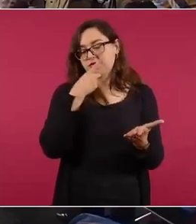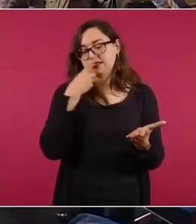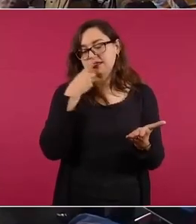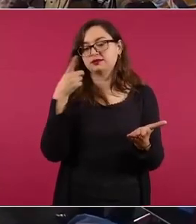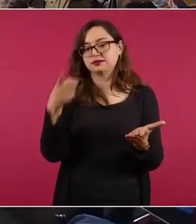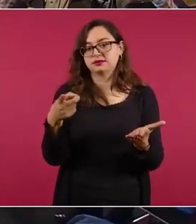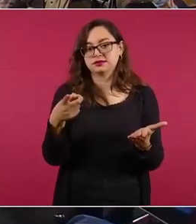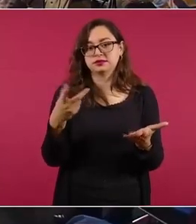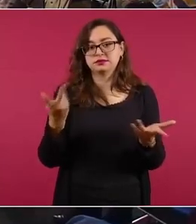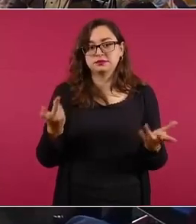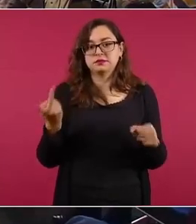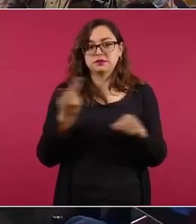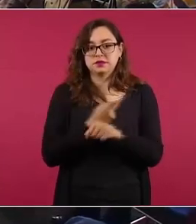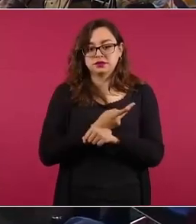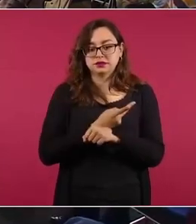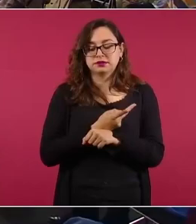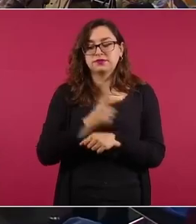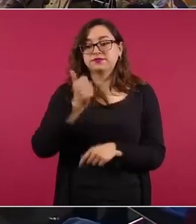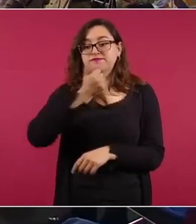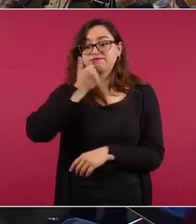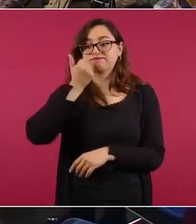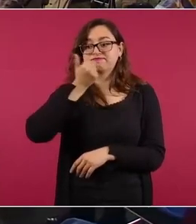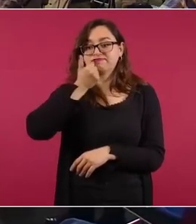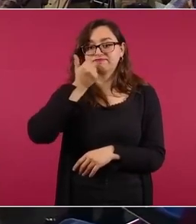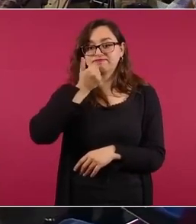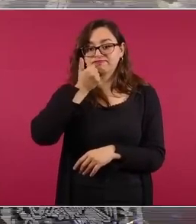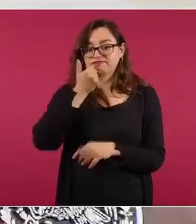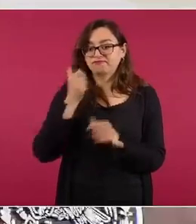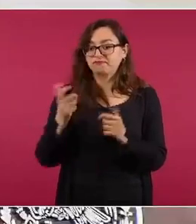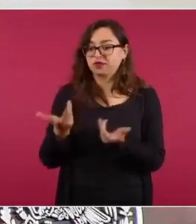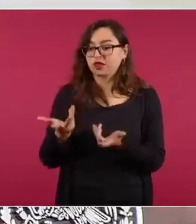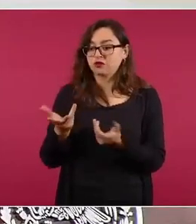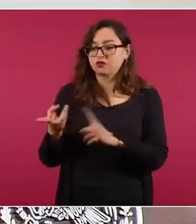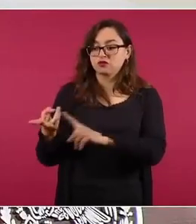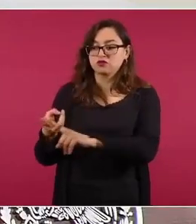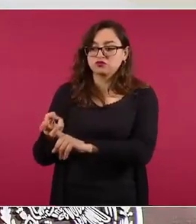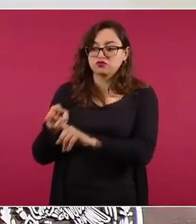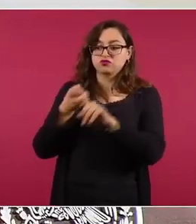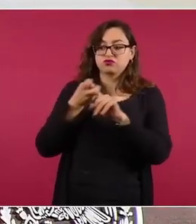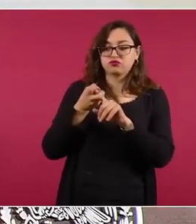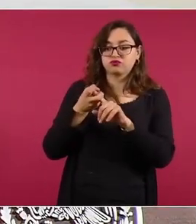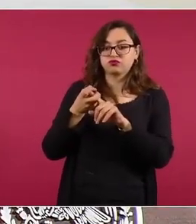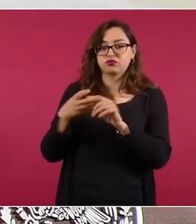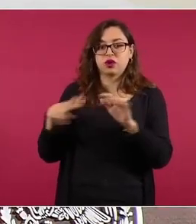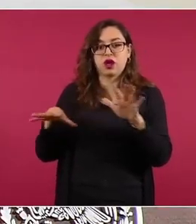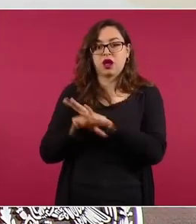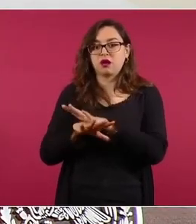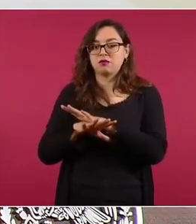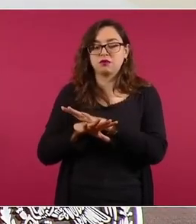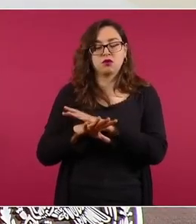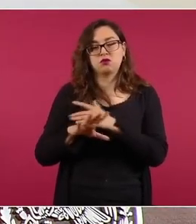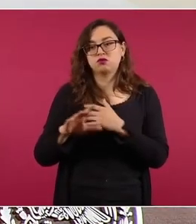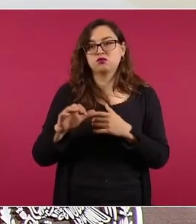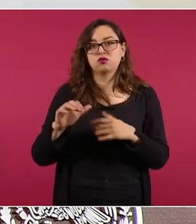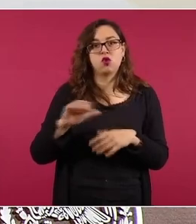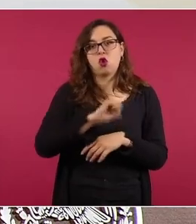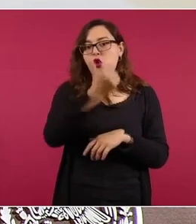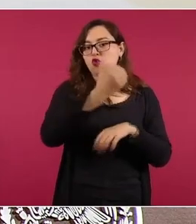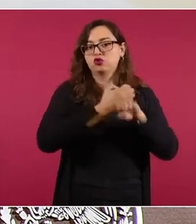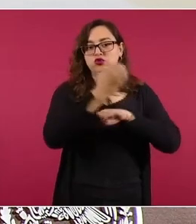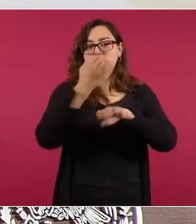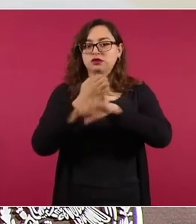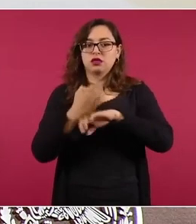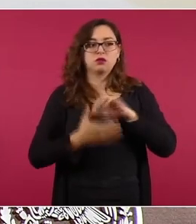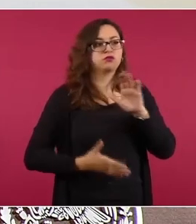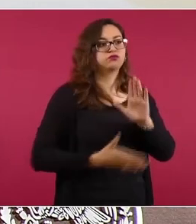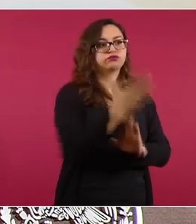movieron a los muchachos y tenemos que seguir con